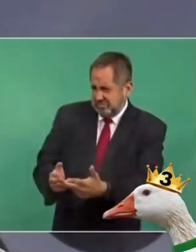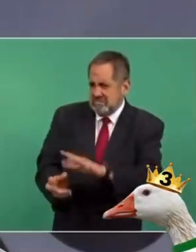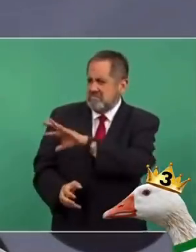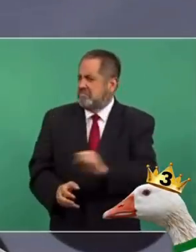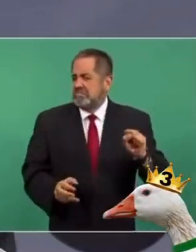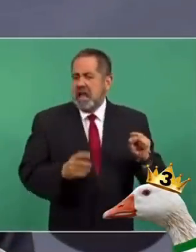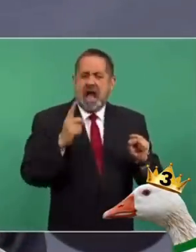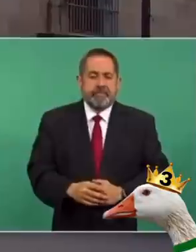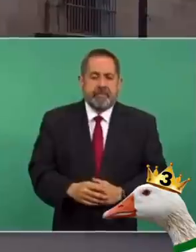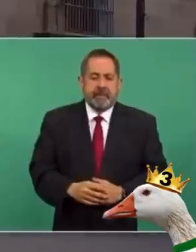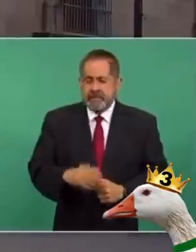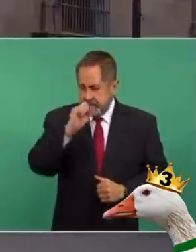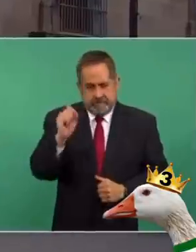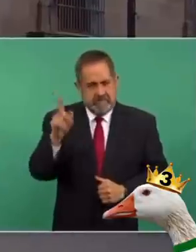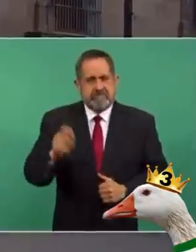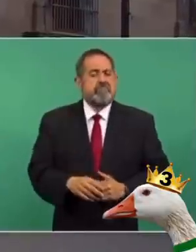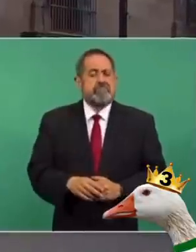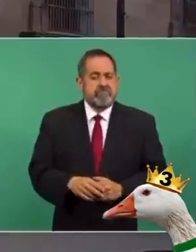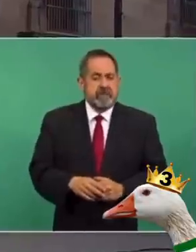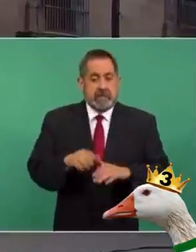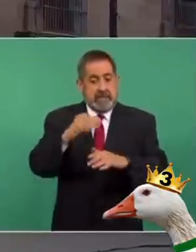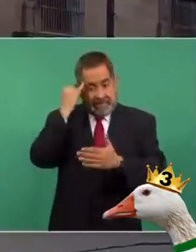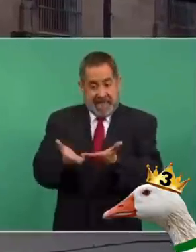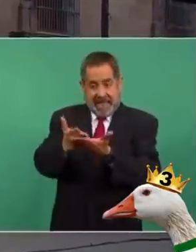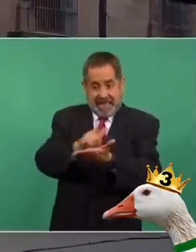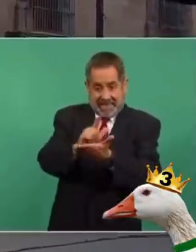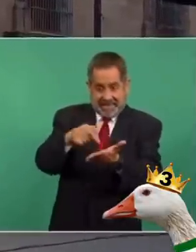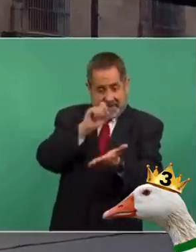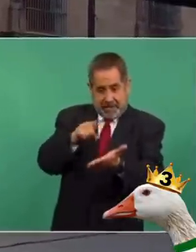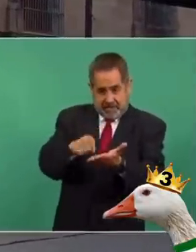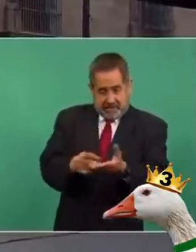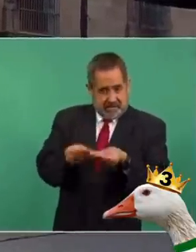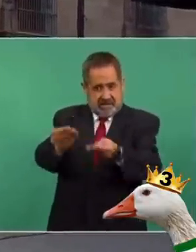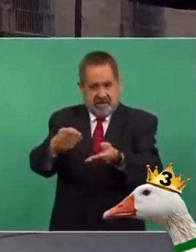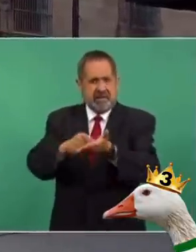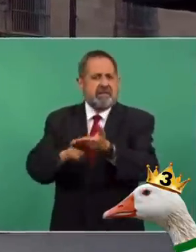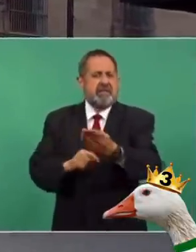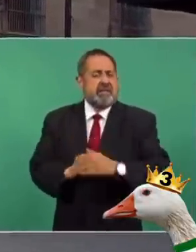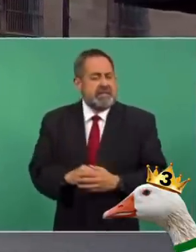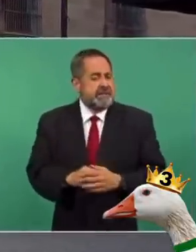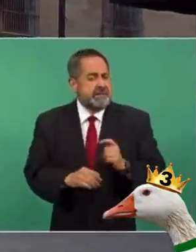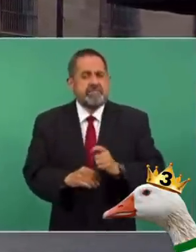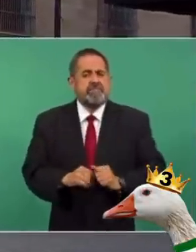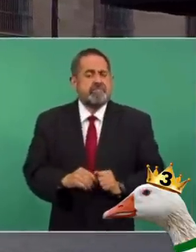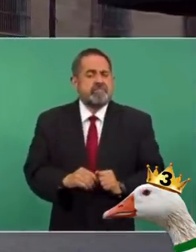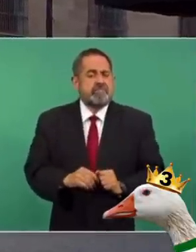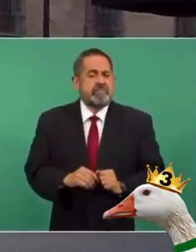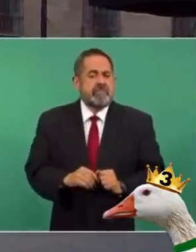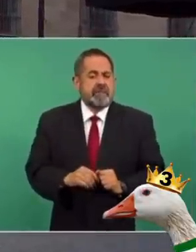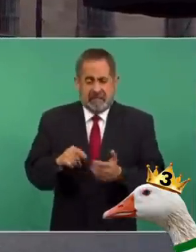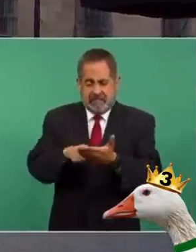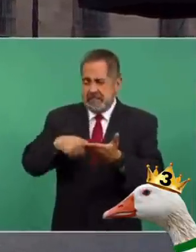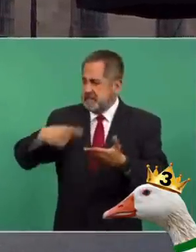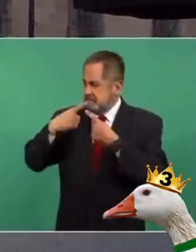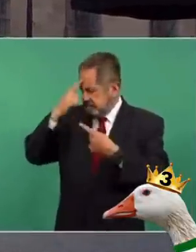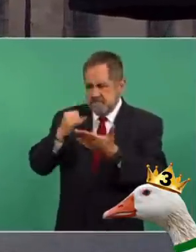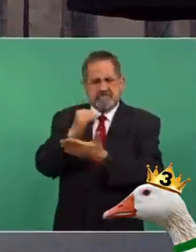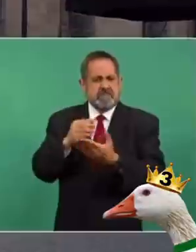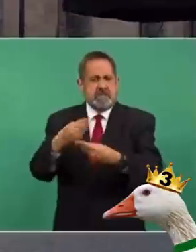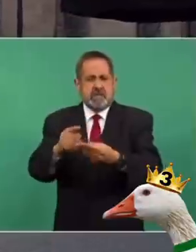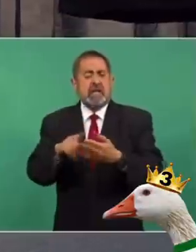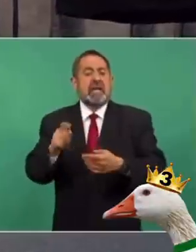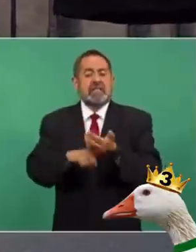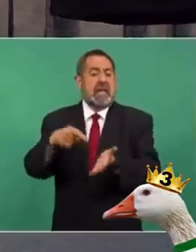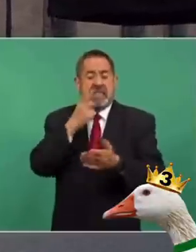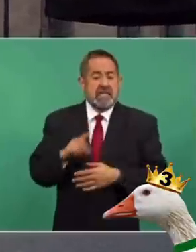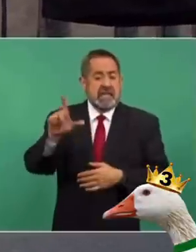mercado en manos de empresas privadas. También en esa iniciativa va la resolución de que